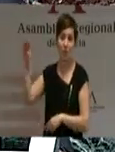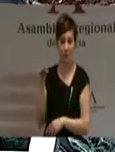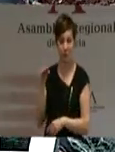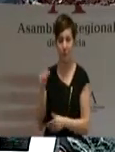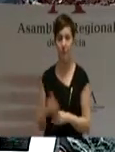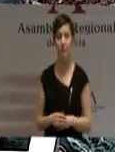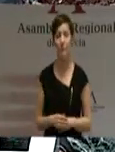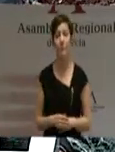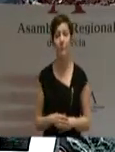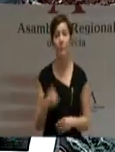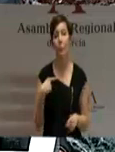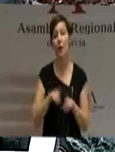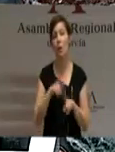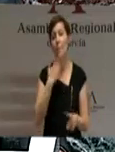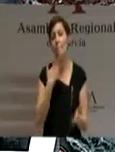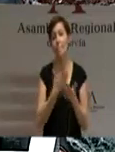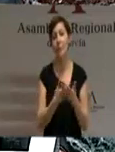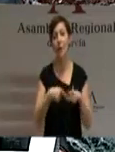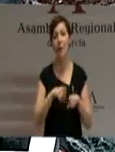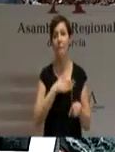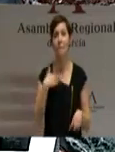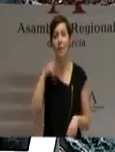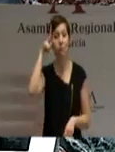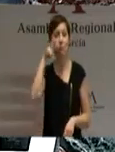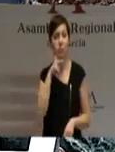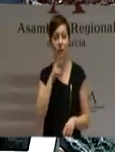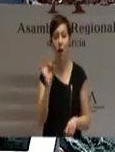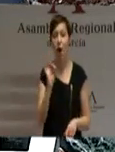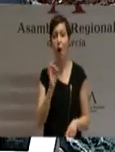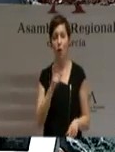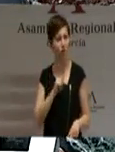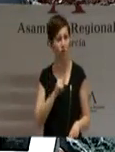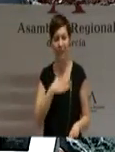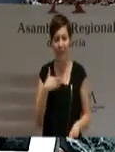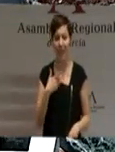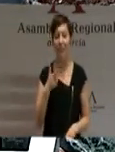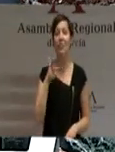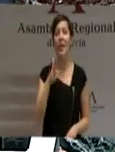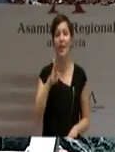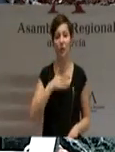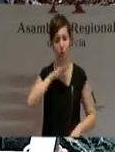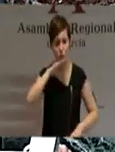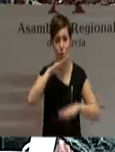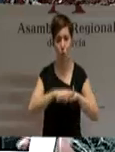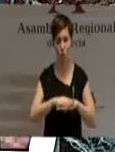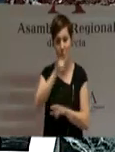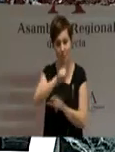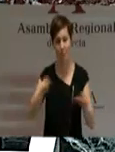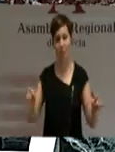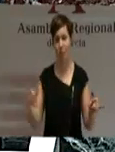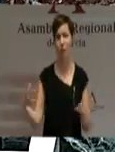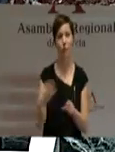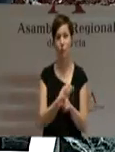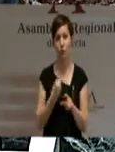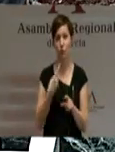la concesión de un privilegio, sino la satisfacción de un derecho que opere un tratamiento diferencial en el nuevo modelo